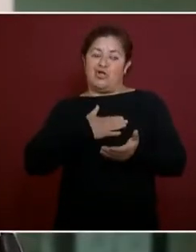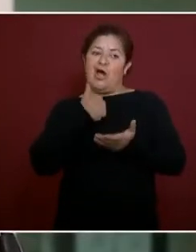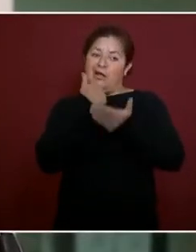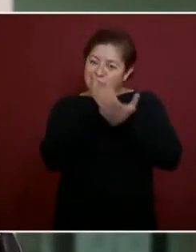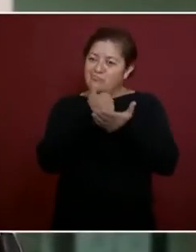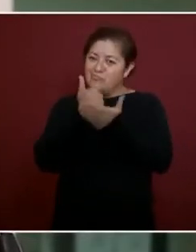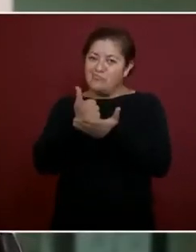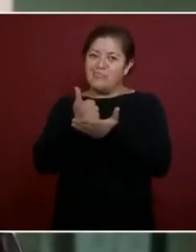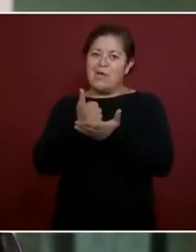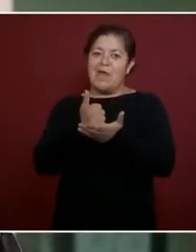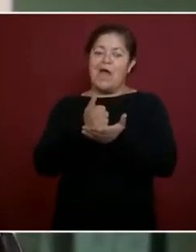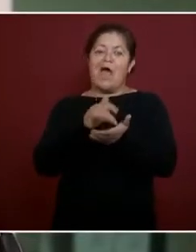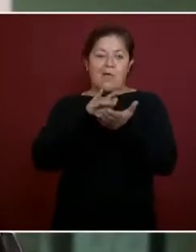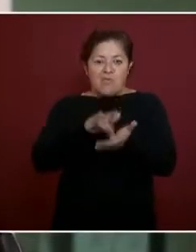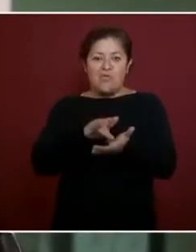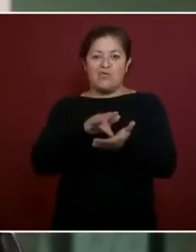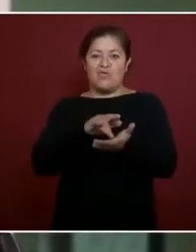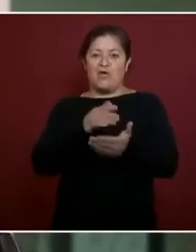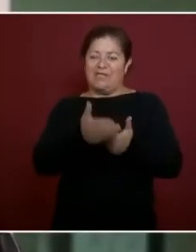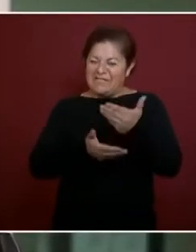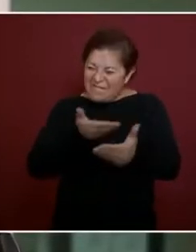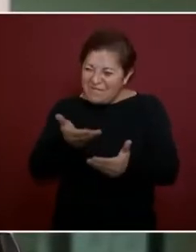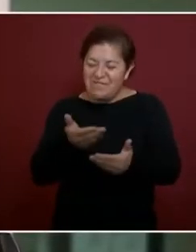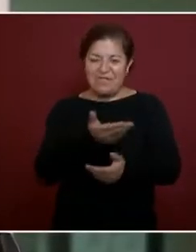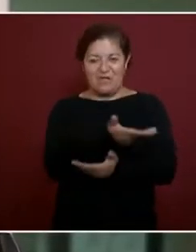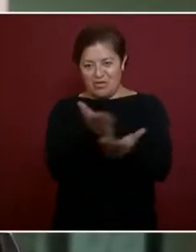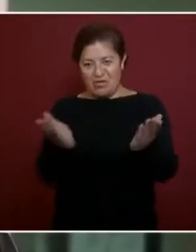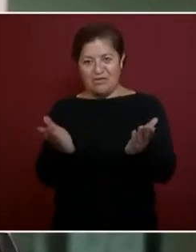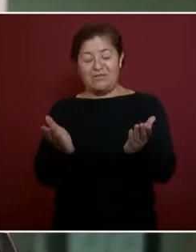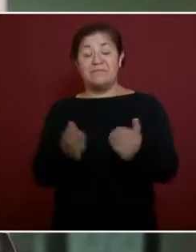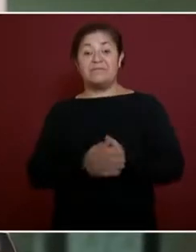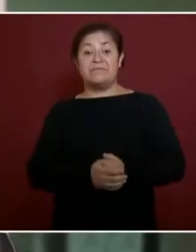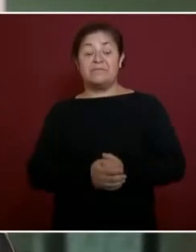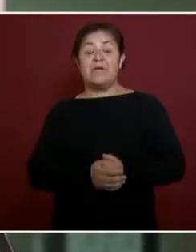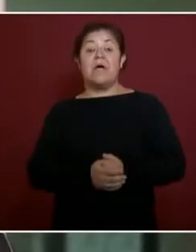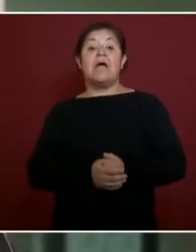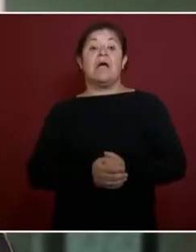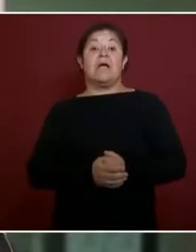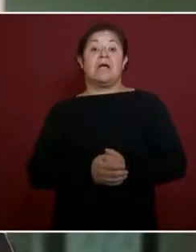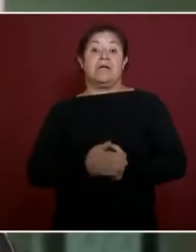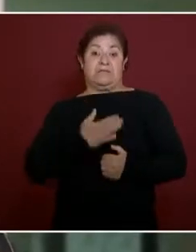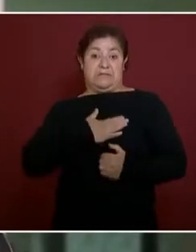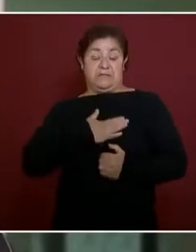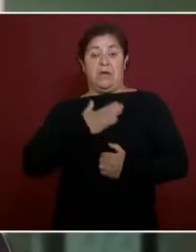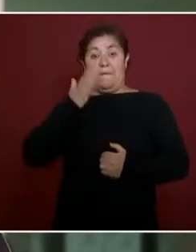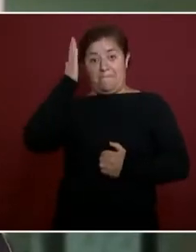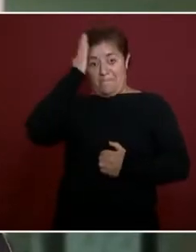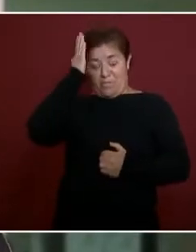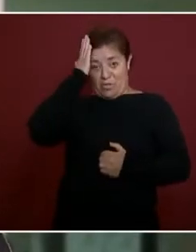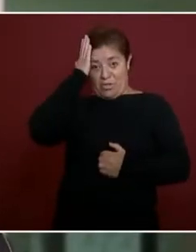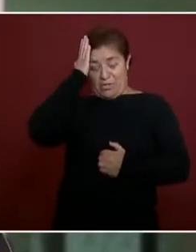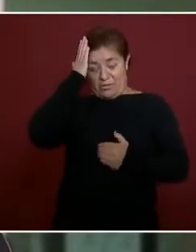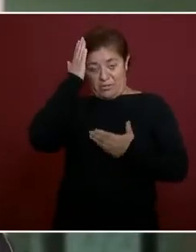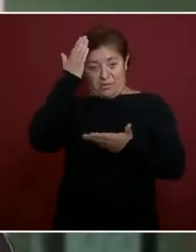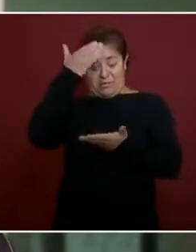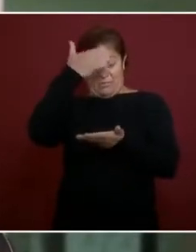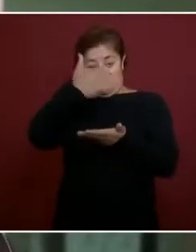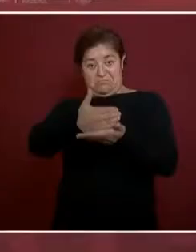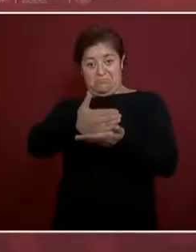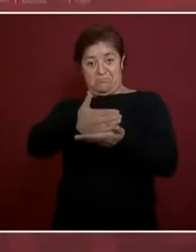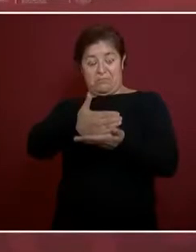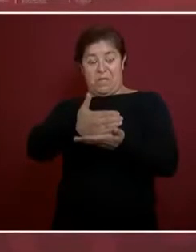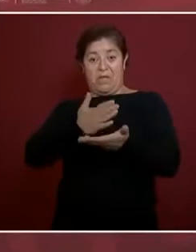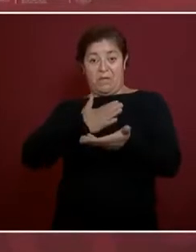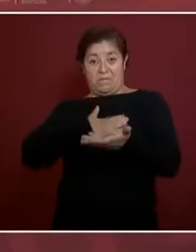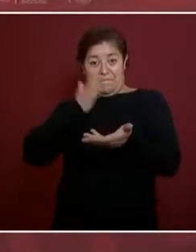Cuando es poder por poder, pues es